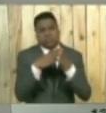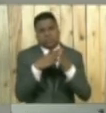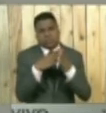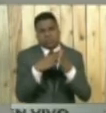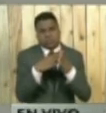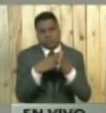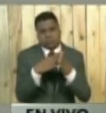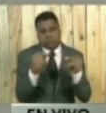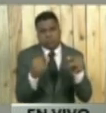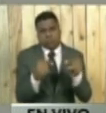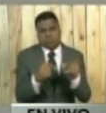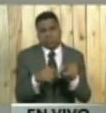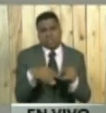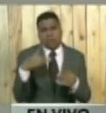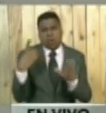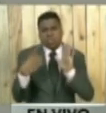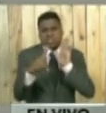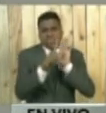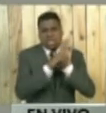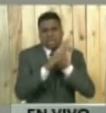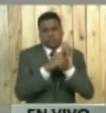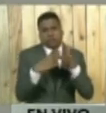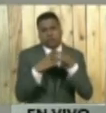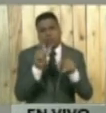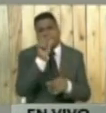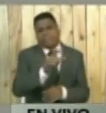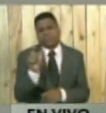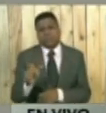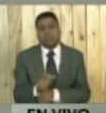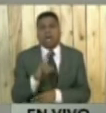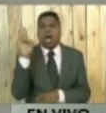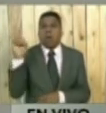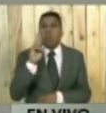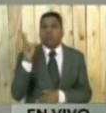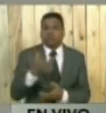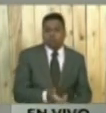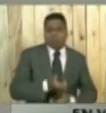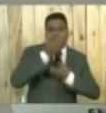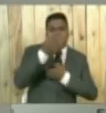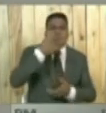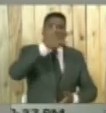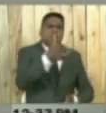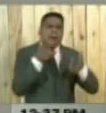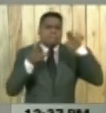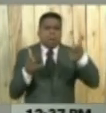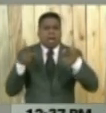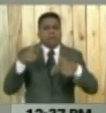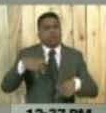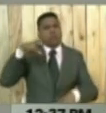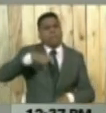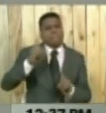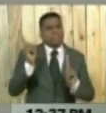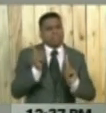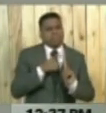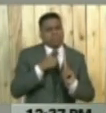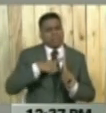Y el uso de las armas estará limitado por los principios de necesidad,